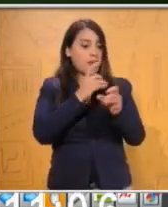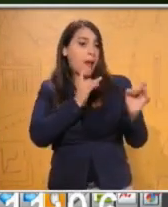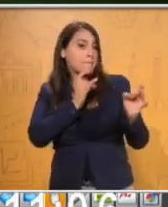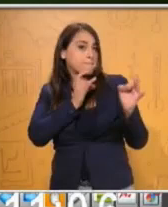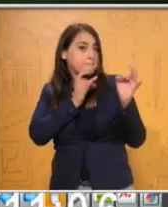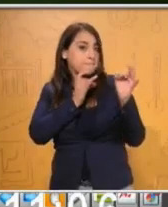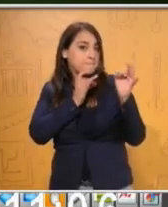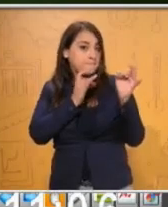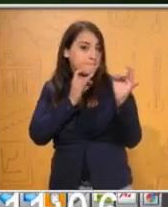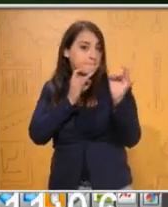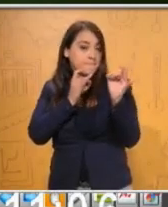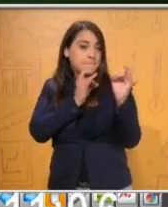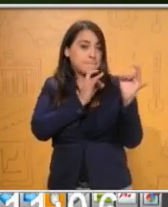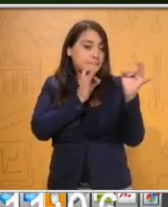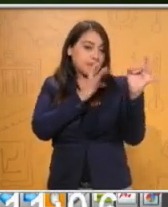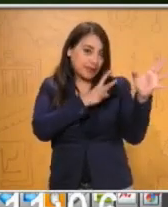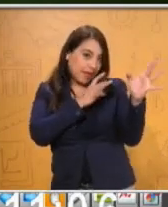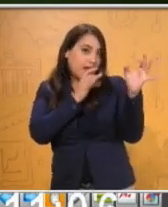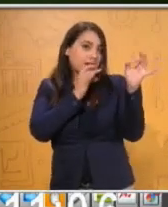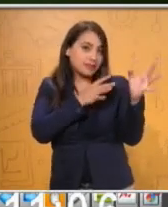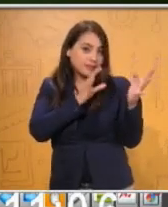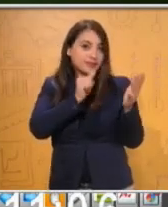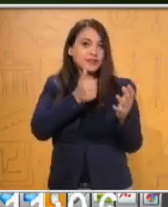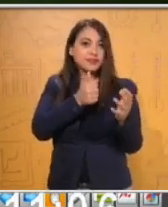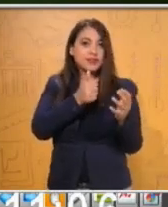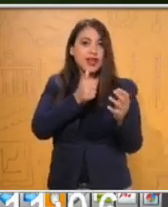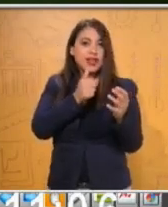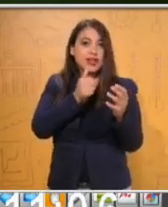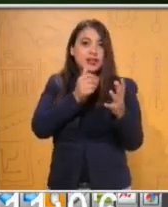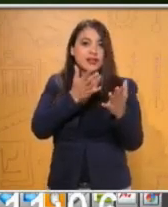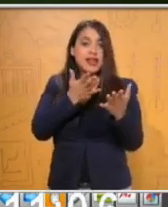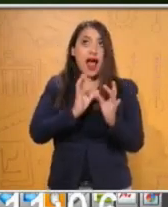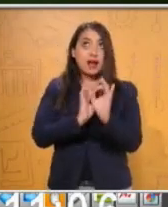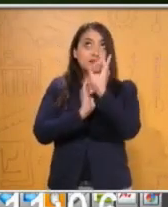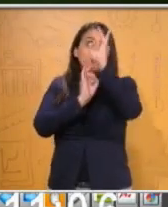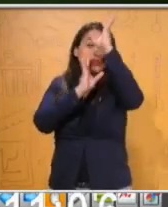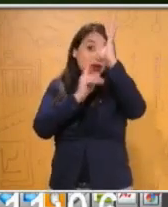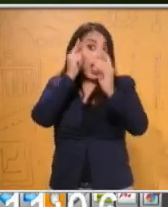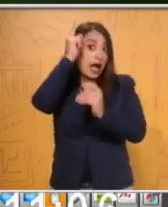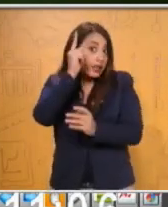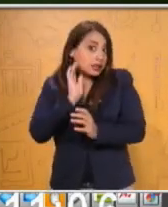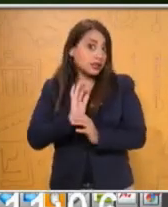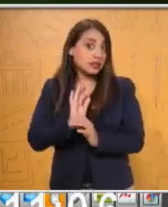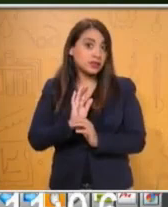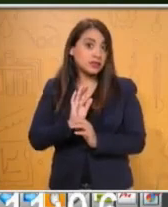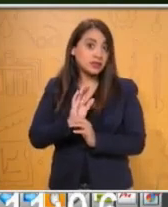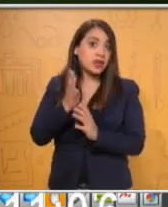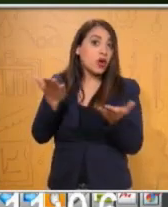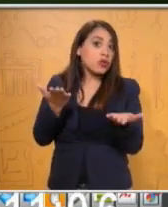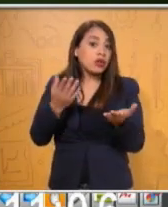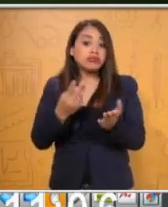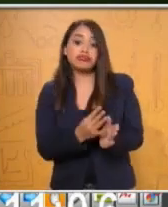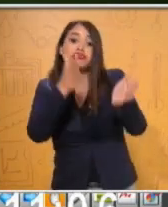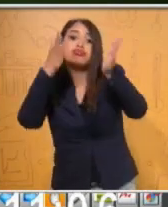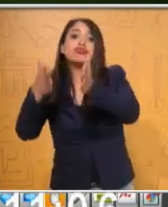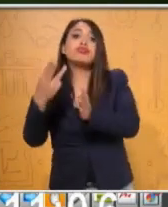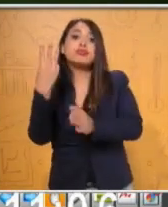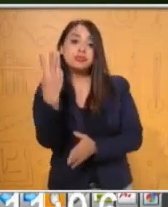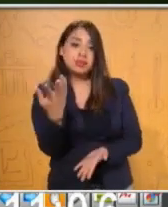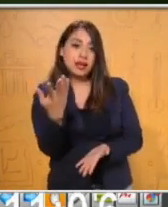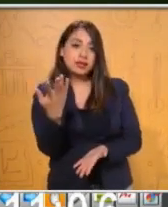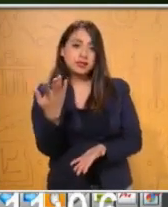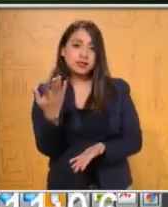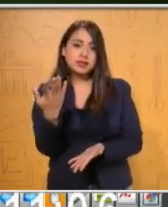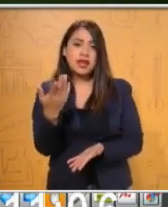a tu derecha. Figura 2, hacia arriba. Entonces, figura 3. Si vamos siguiendo las manecillas del reloj,